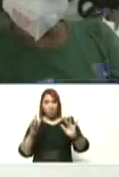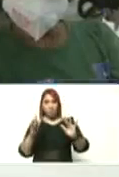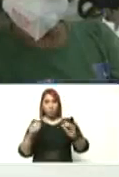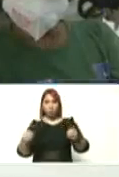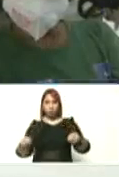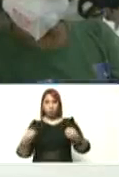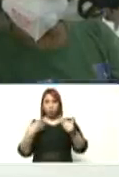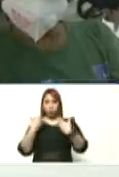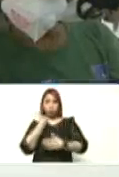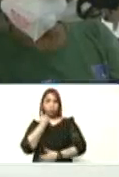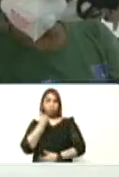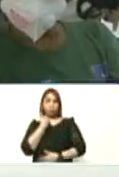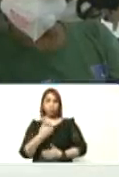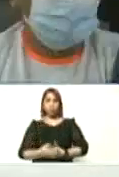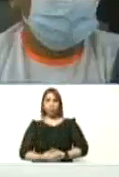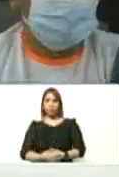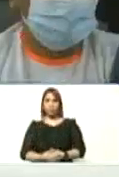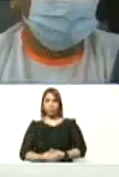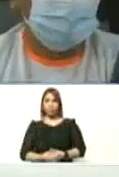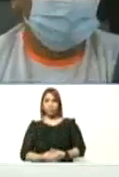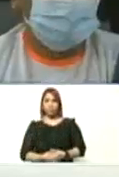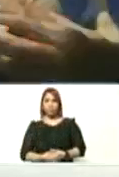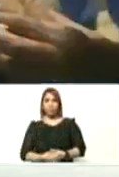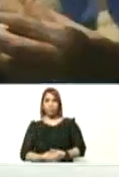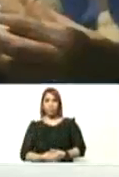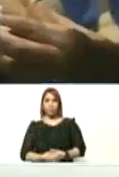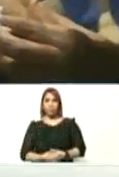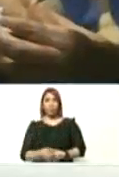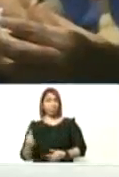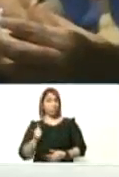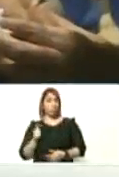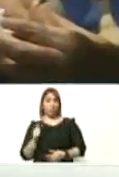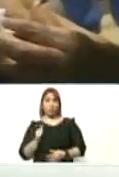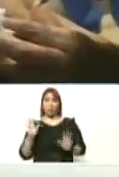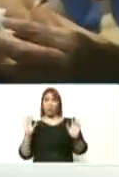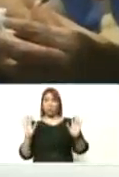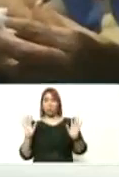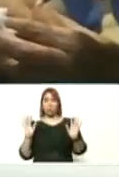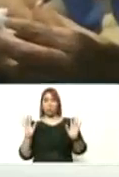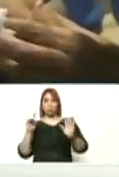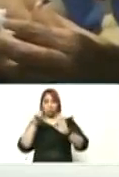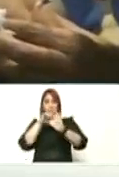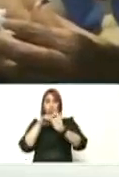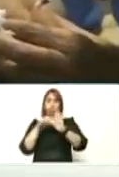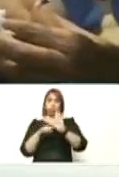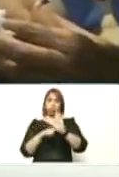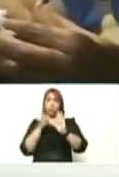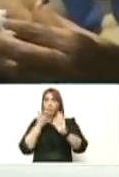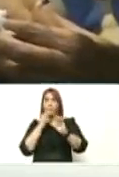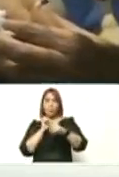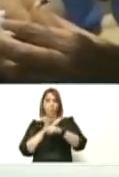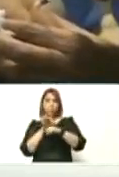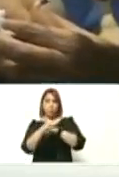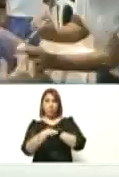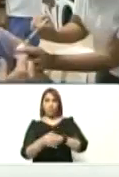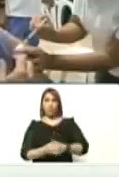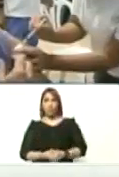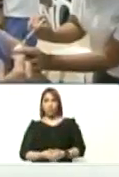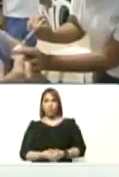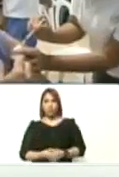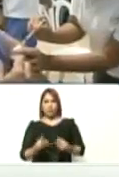y sea contagiado por el coronavirus en cualquiera de sus variantes en este caso la Omicron que es súper